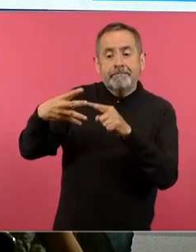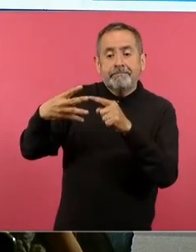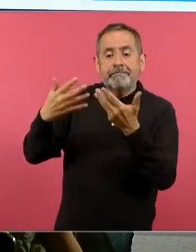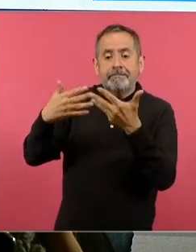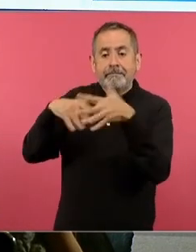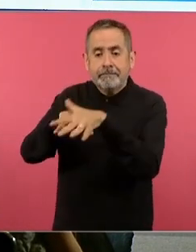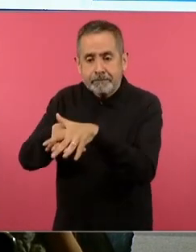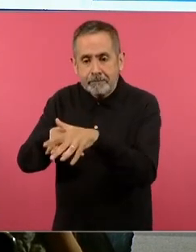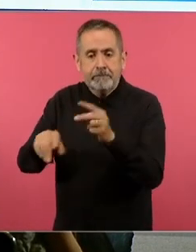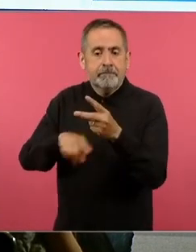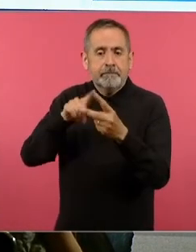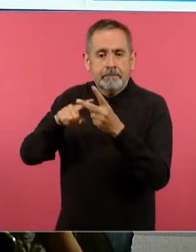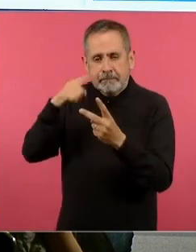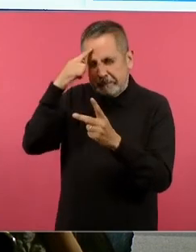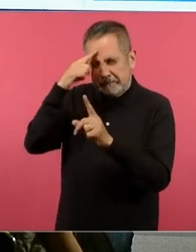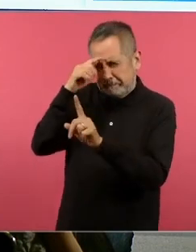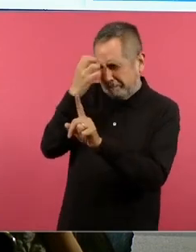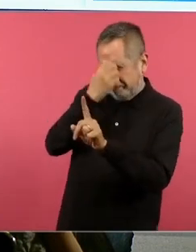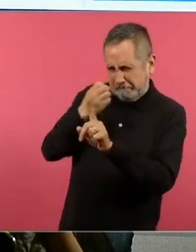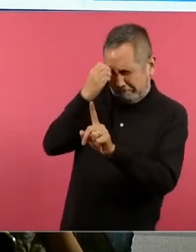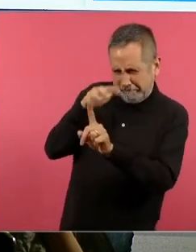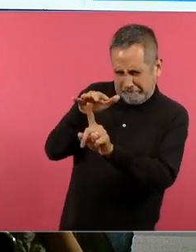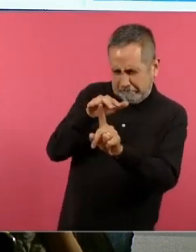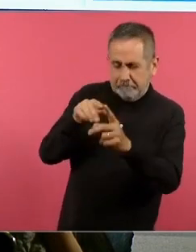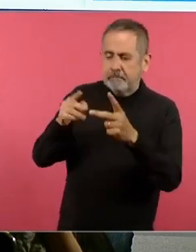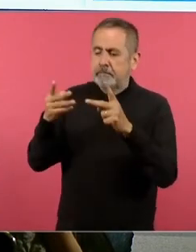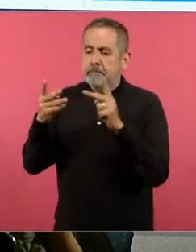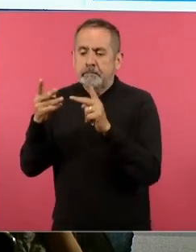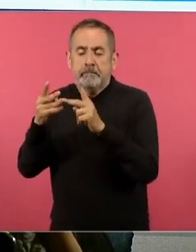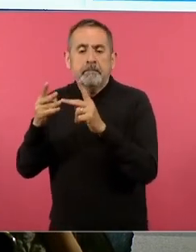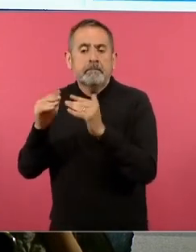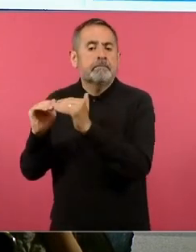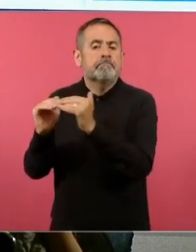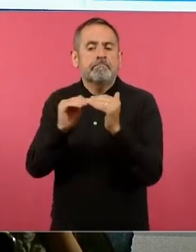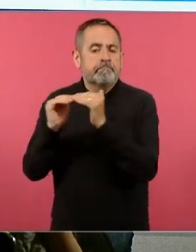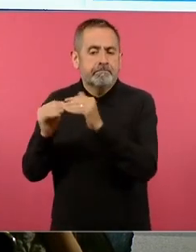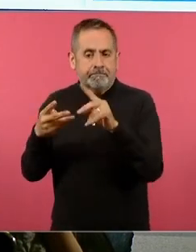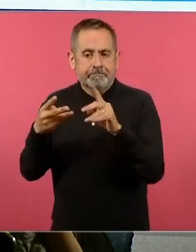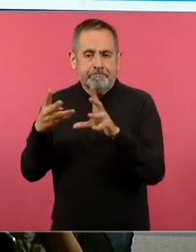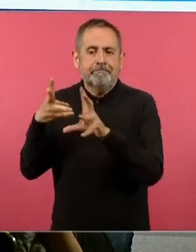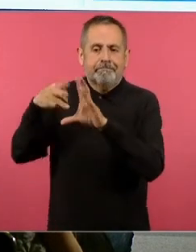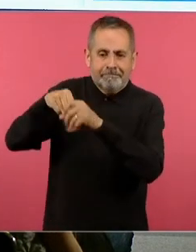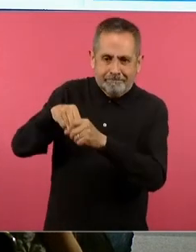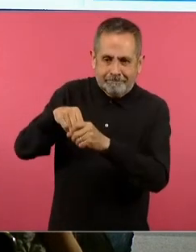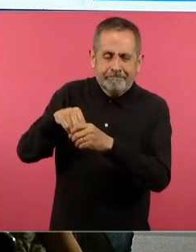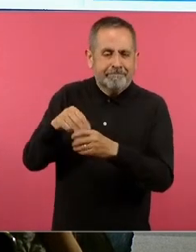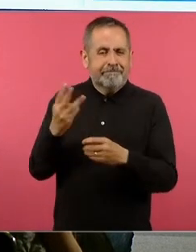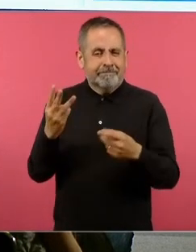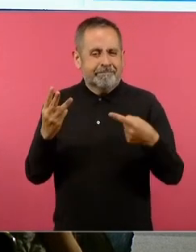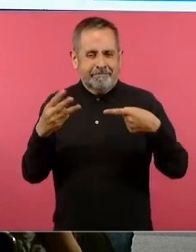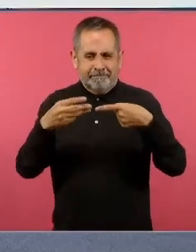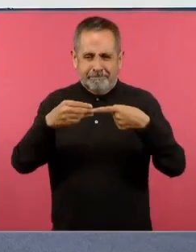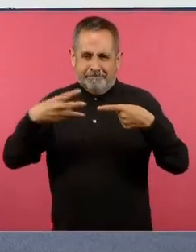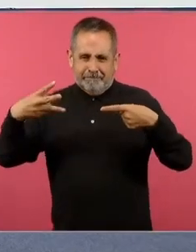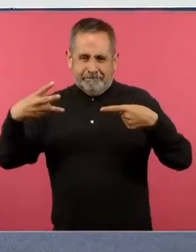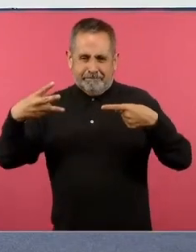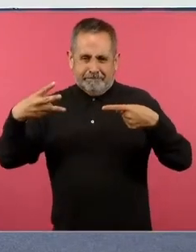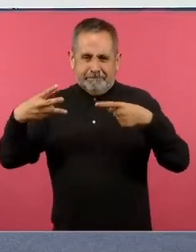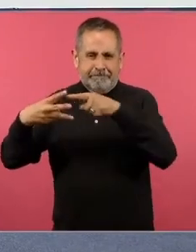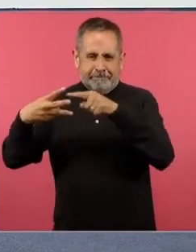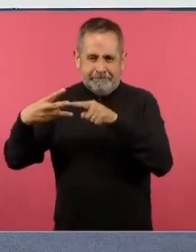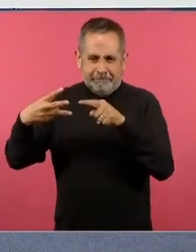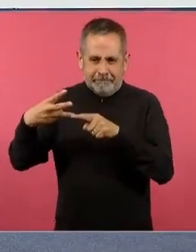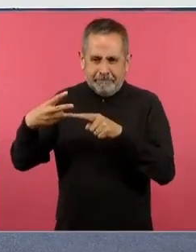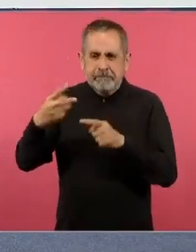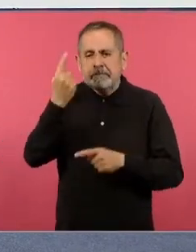pensamiento crítico e igualdad de género. La intención de este proyecto es que las